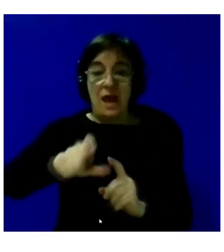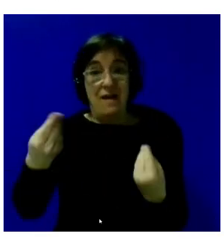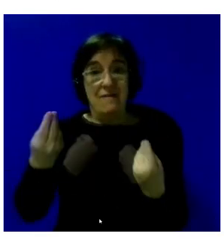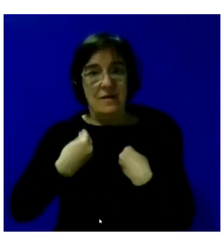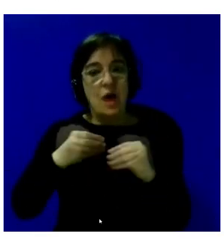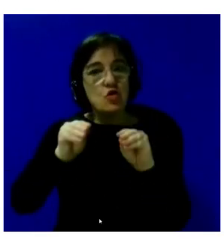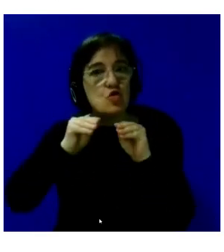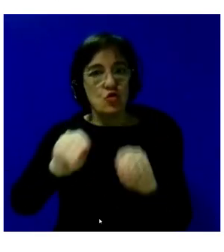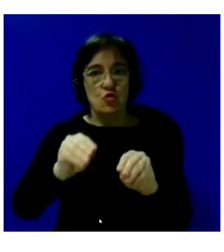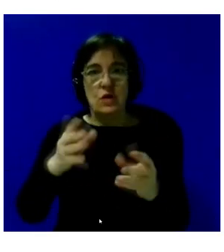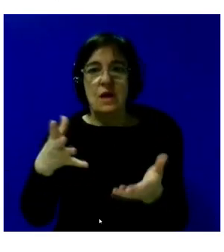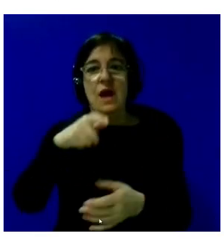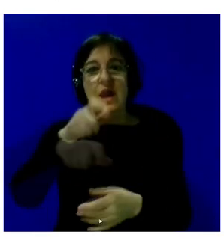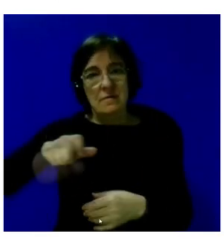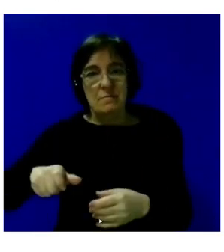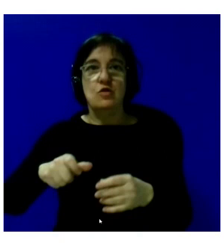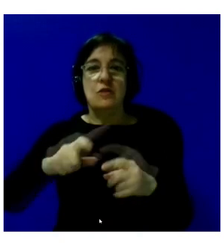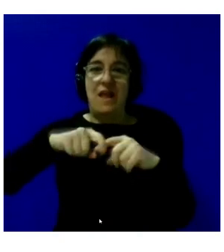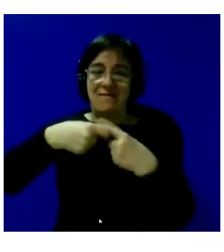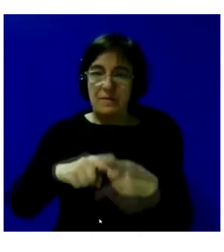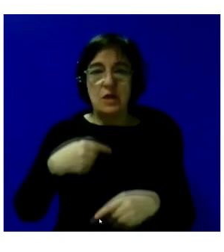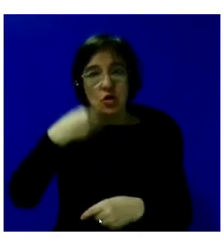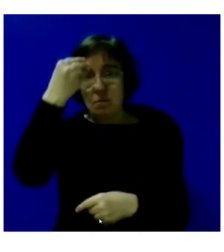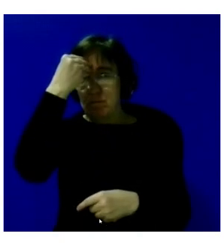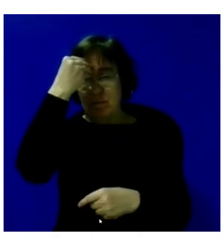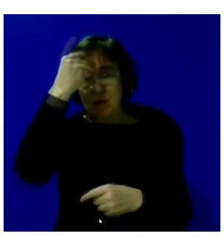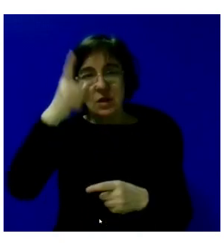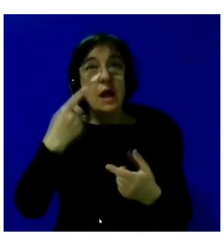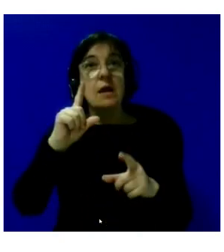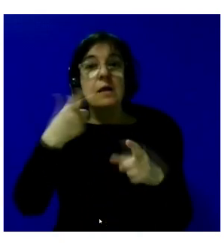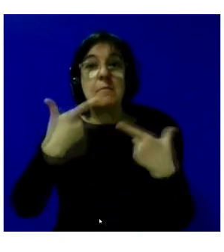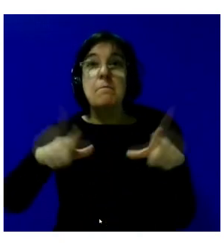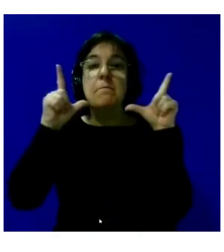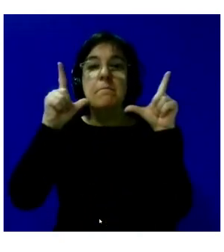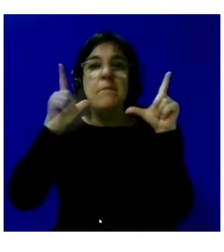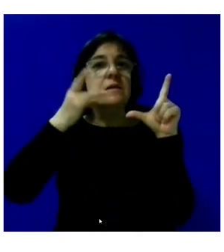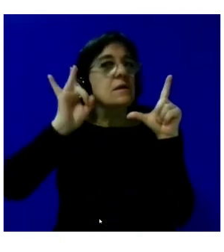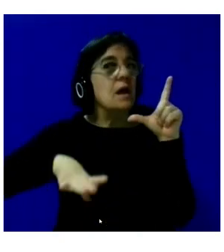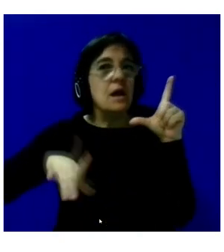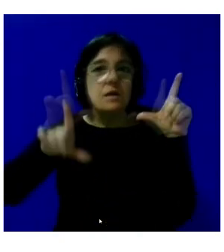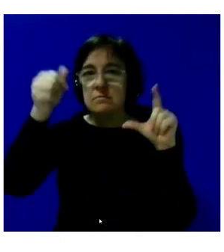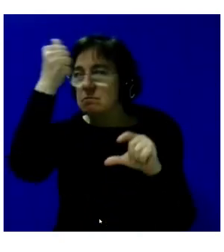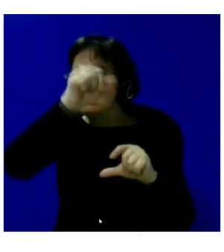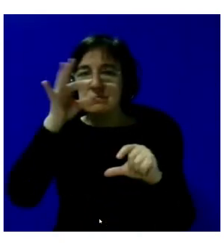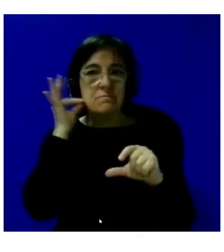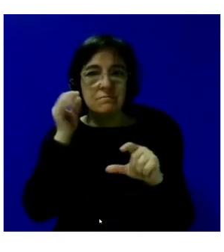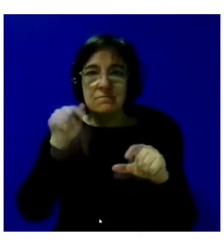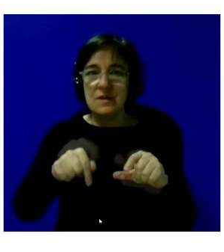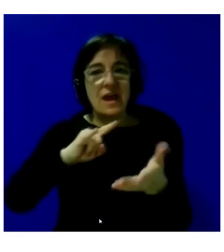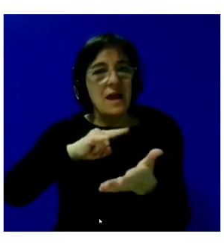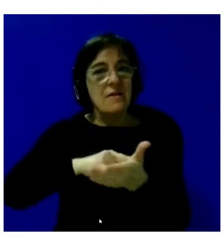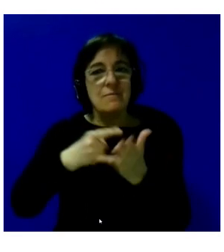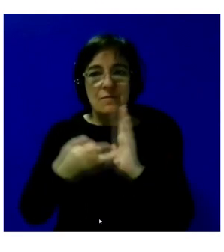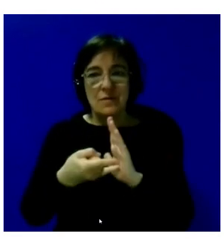pertenece a las personas y las familias. Y yo creo que el primer protagonista, las primeras protagonistas de este proyecto